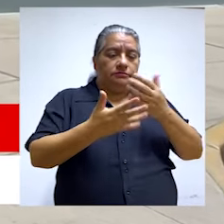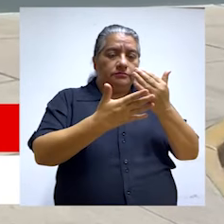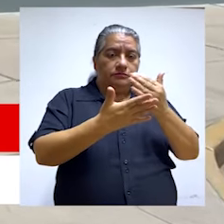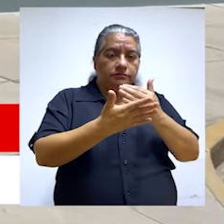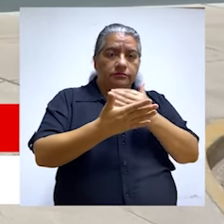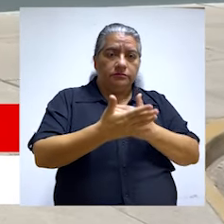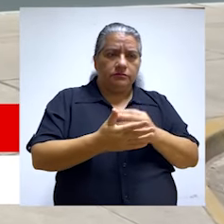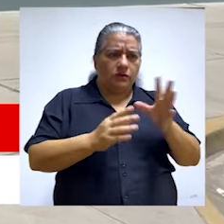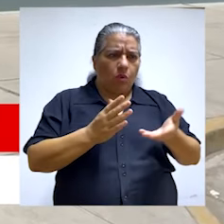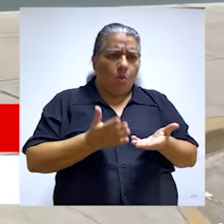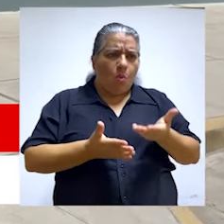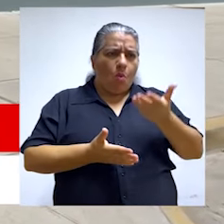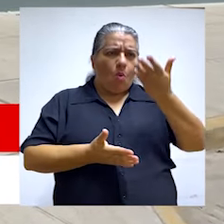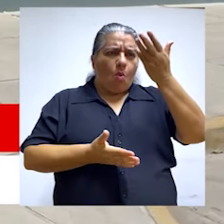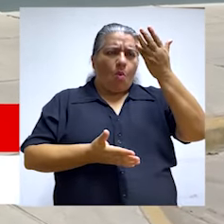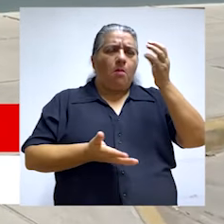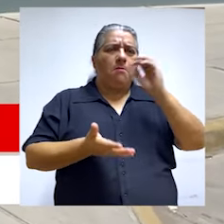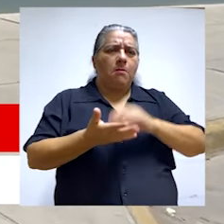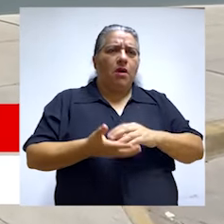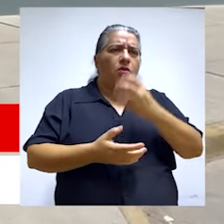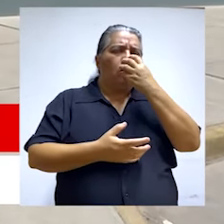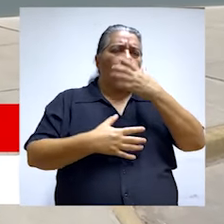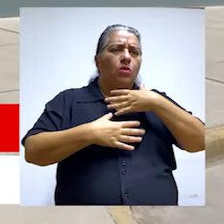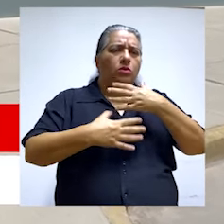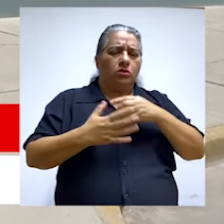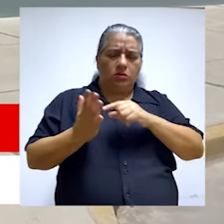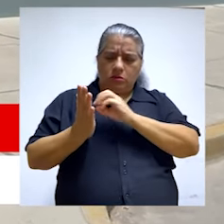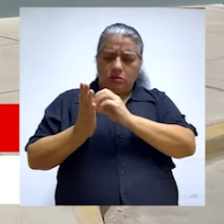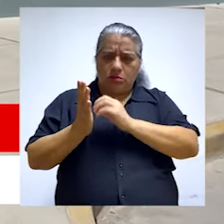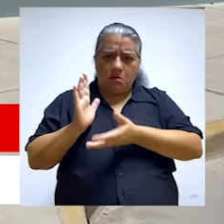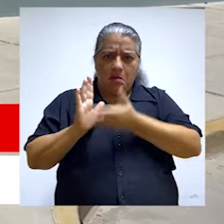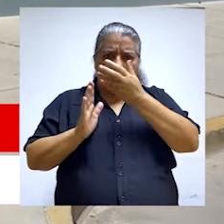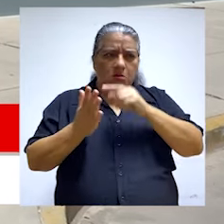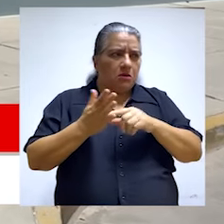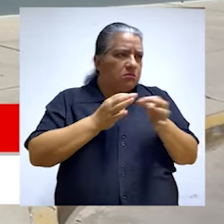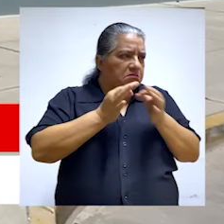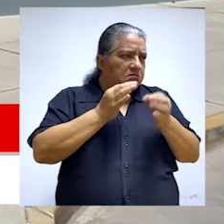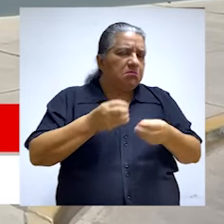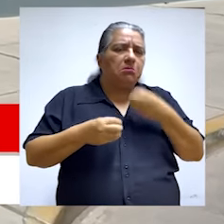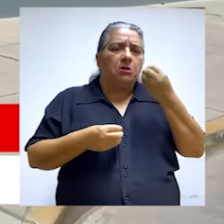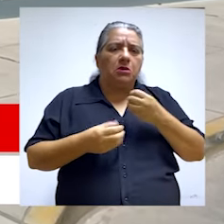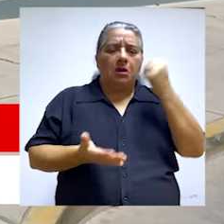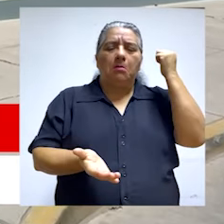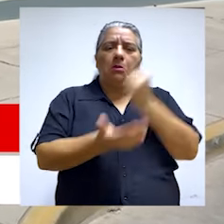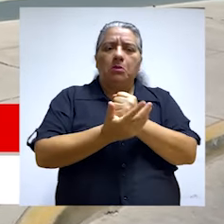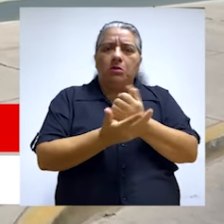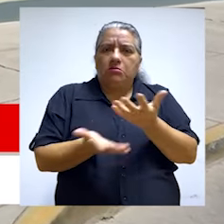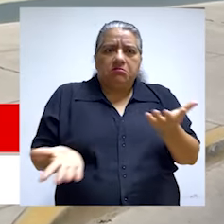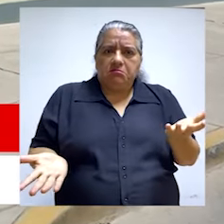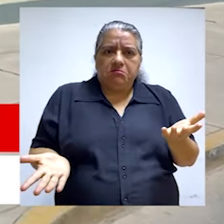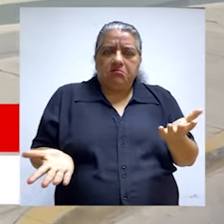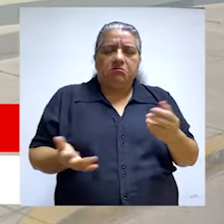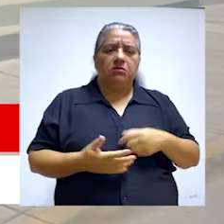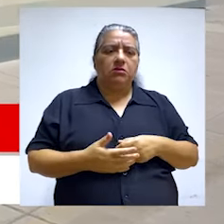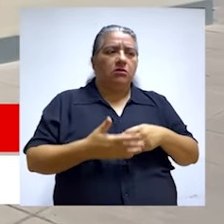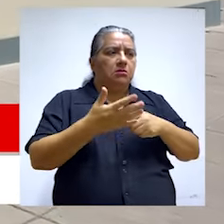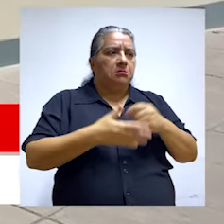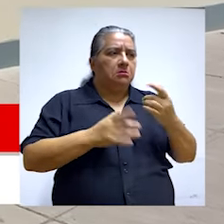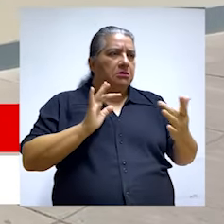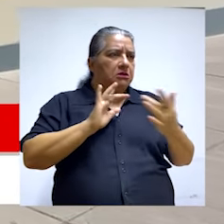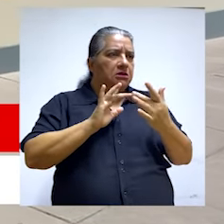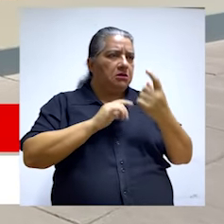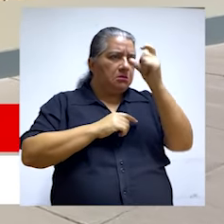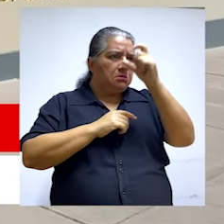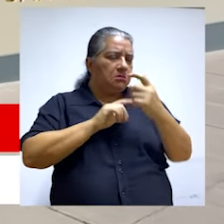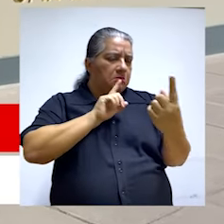encuentra en la modificación arbitraria del requerimiento, pues se incrementó la cantidad de oxígeno a adquirir sin justificación técnica y se